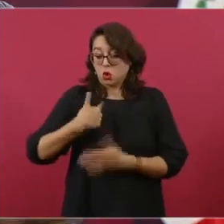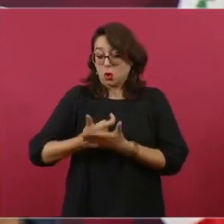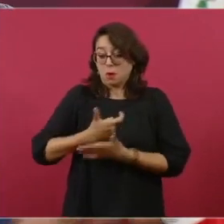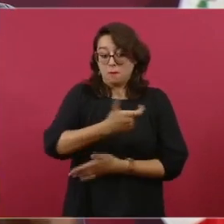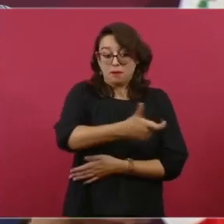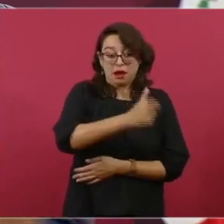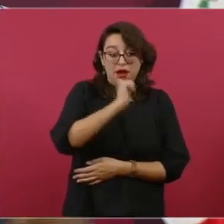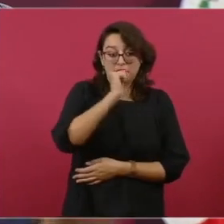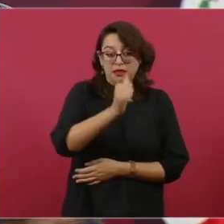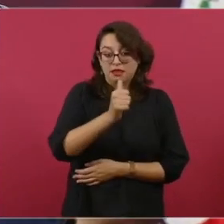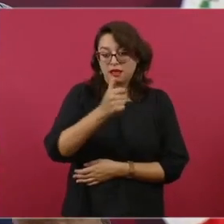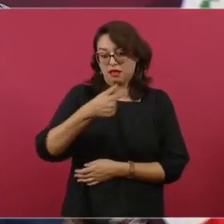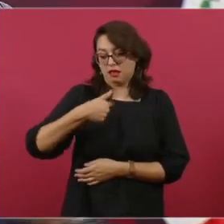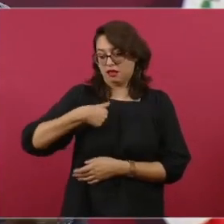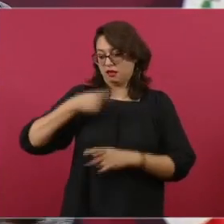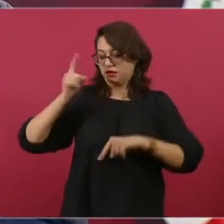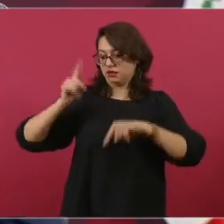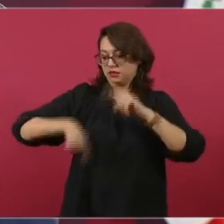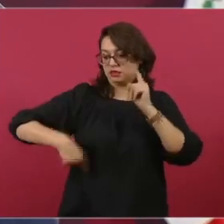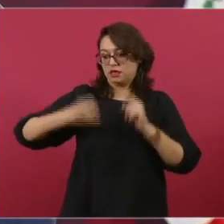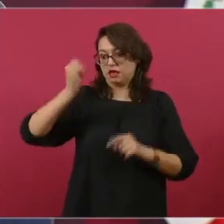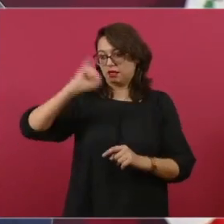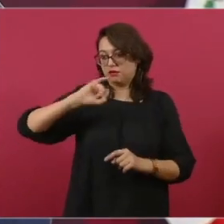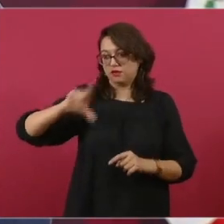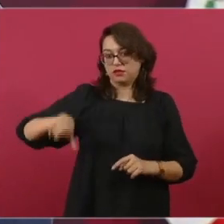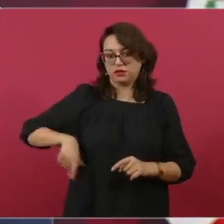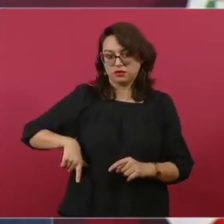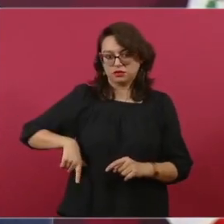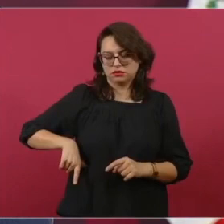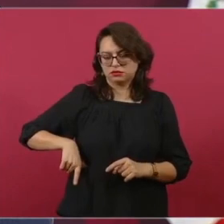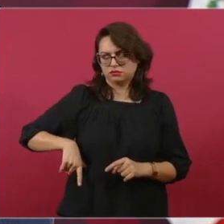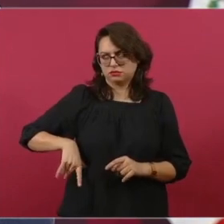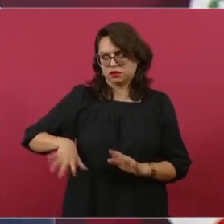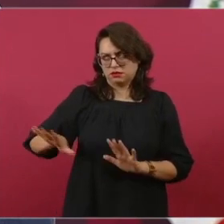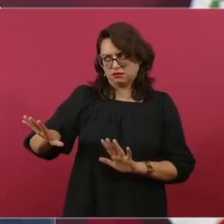Entonces, investigué de qué se trataba y era un fraude.